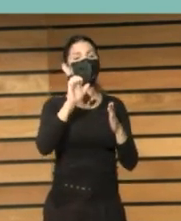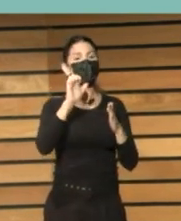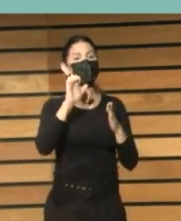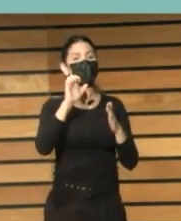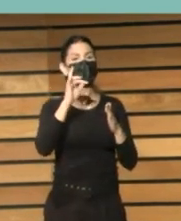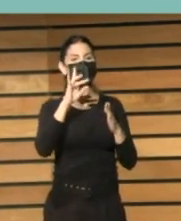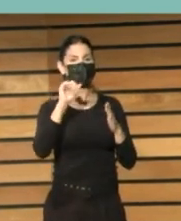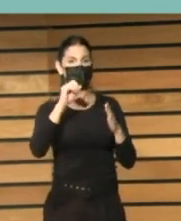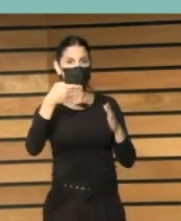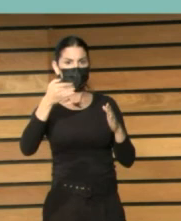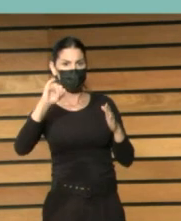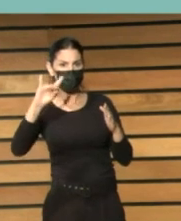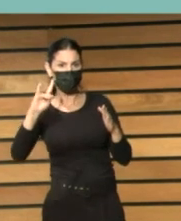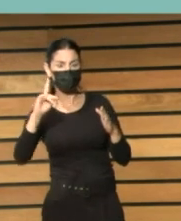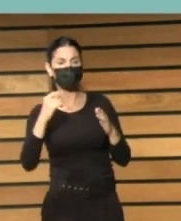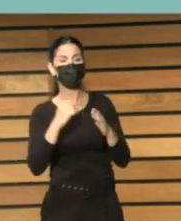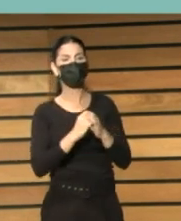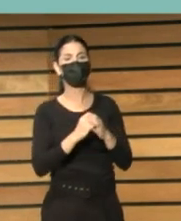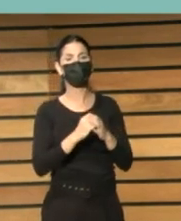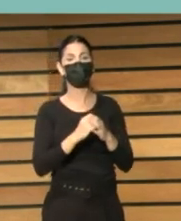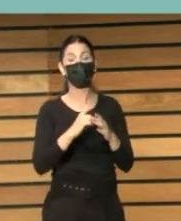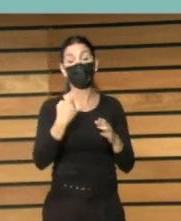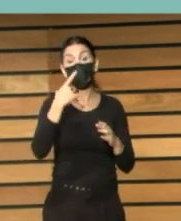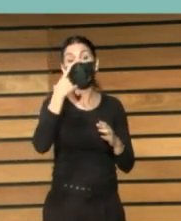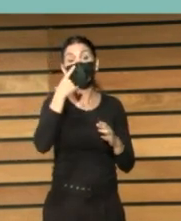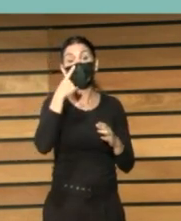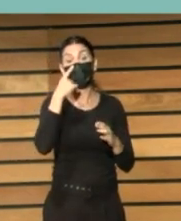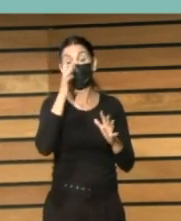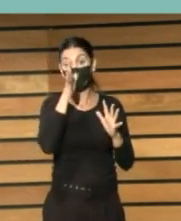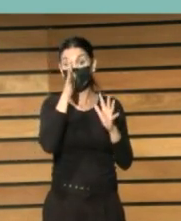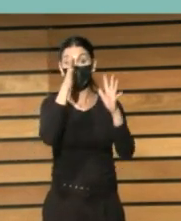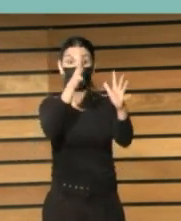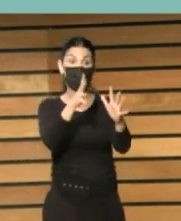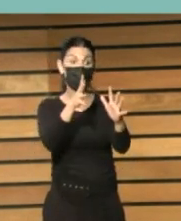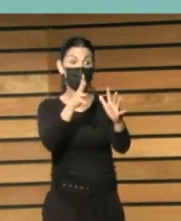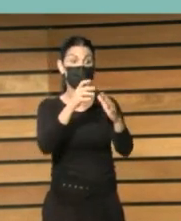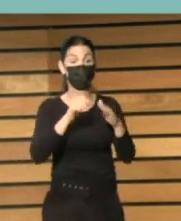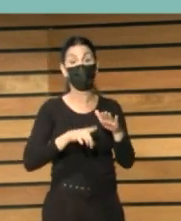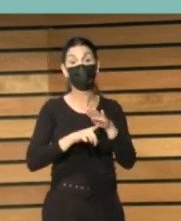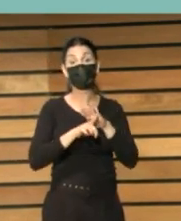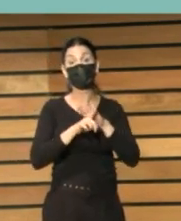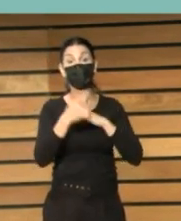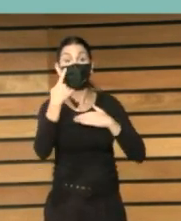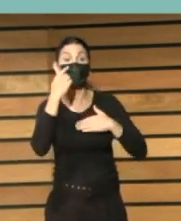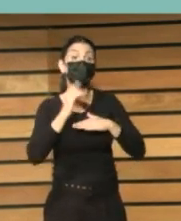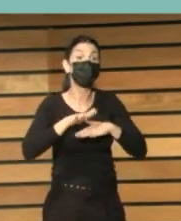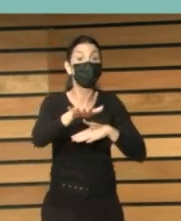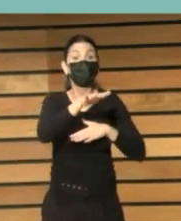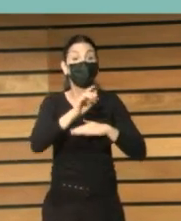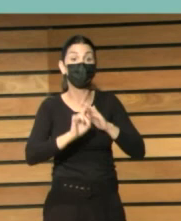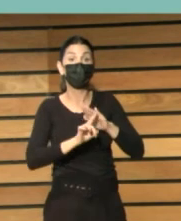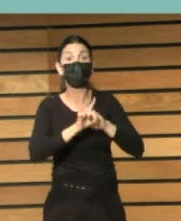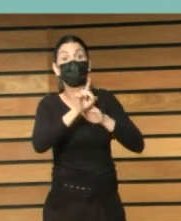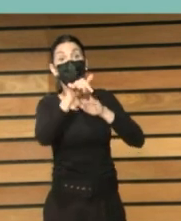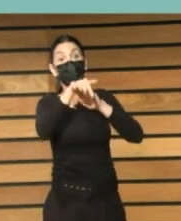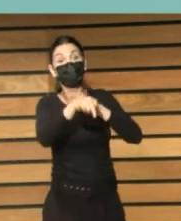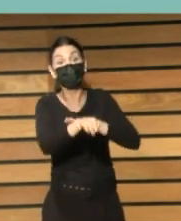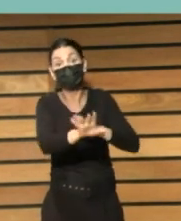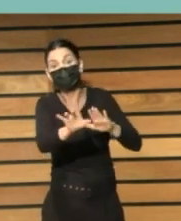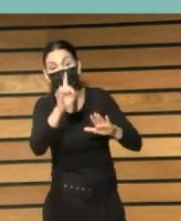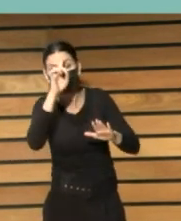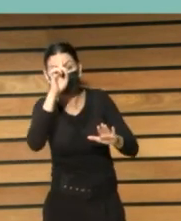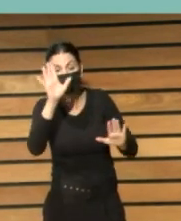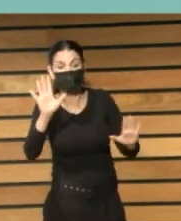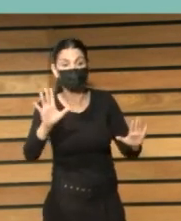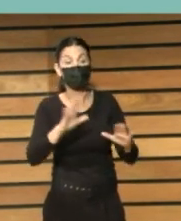parada vamos a ver dentro de 10 años cuando tenga recorrido donde estamos pero si es verdad que recoge algunas de las